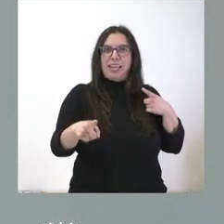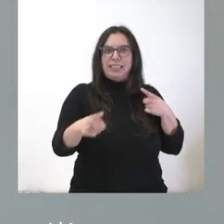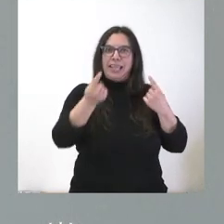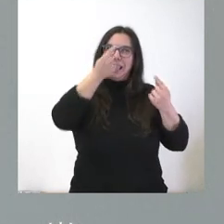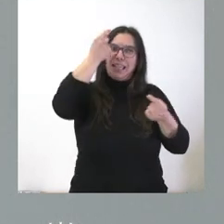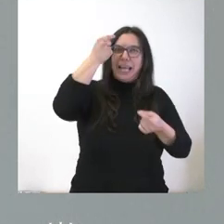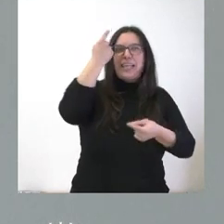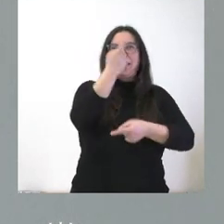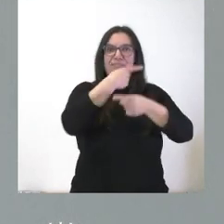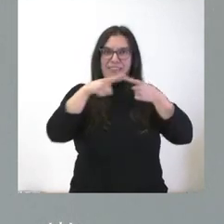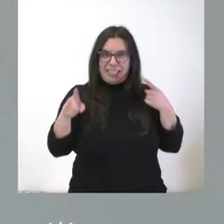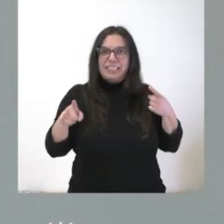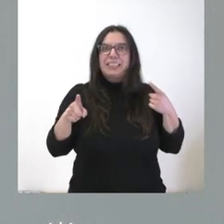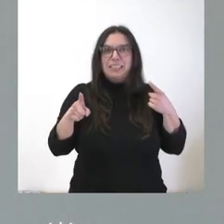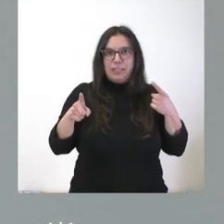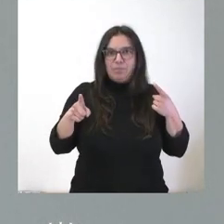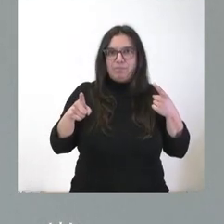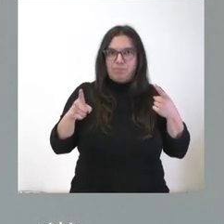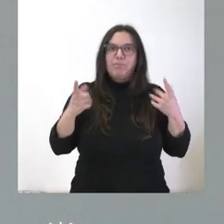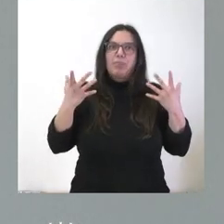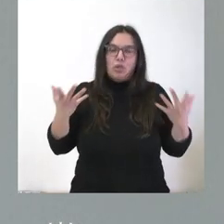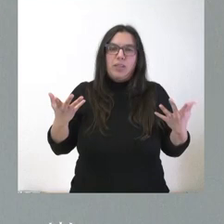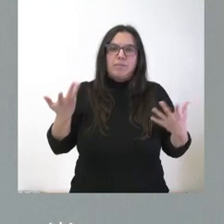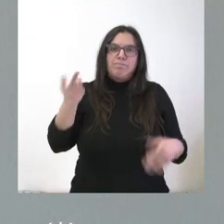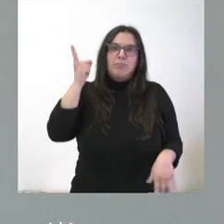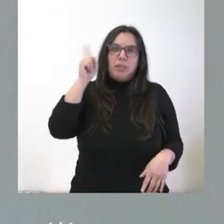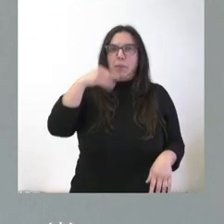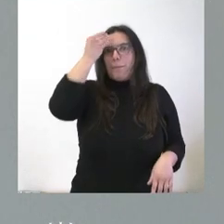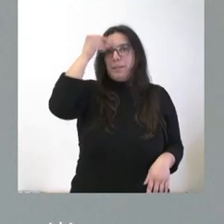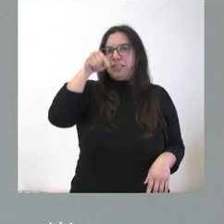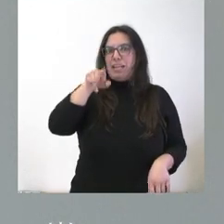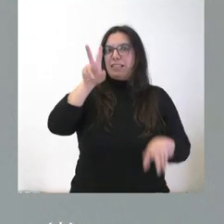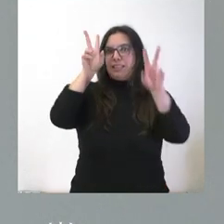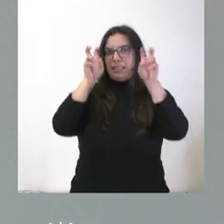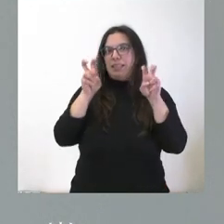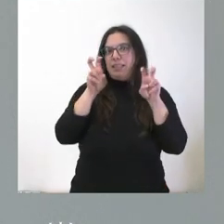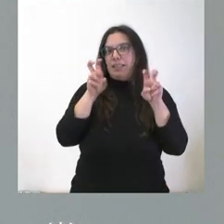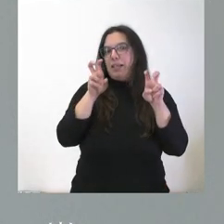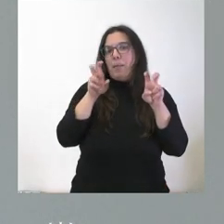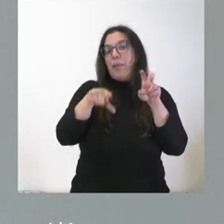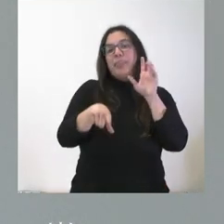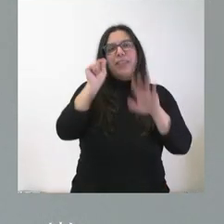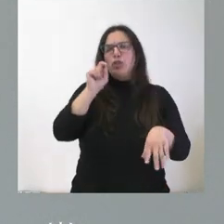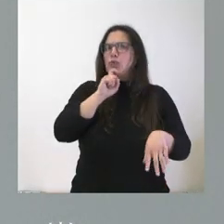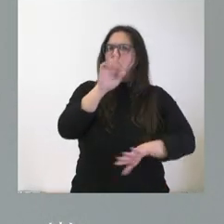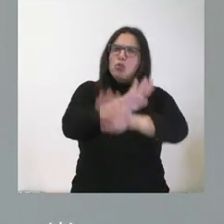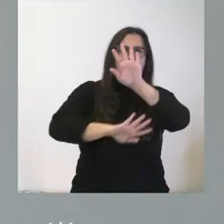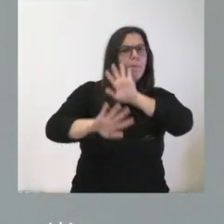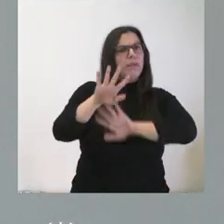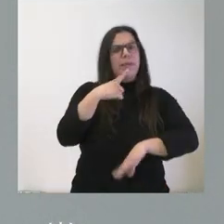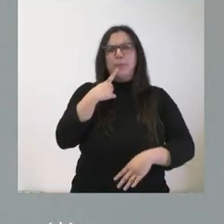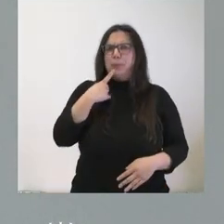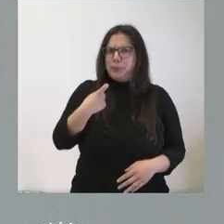del momento en que se toman. Y, por tanto, también hay que tener en cuenta este aspecto, que son decisiones muy complicadas, muy